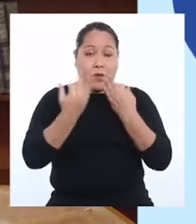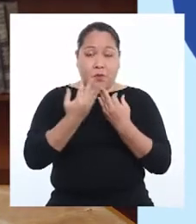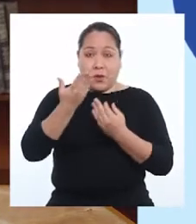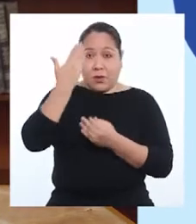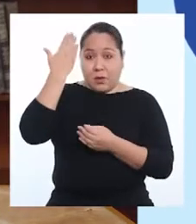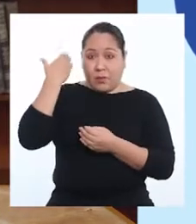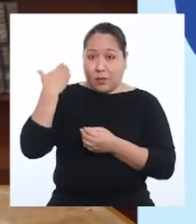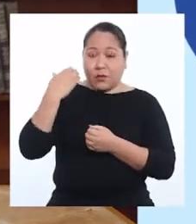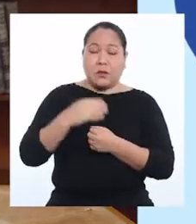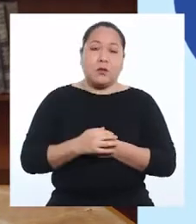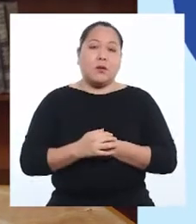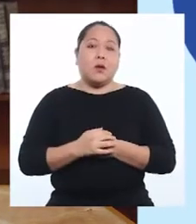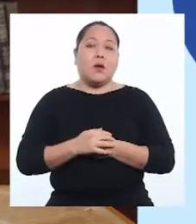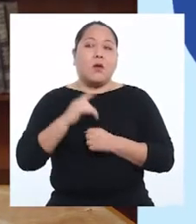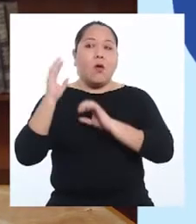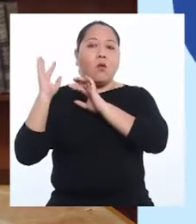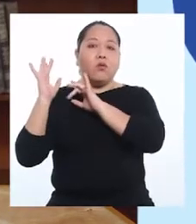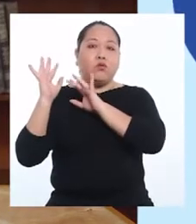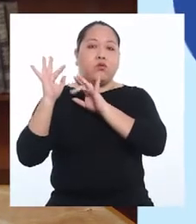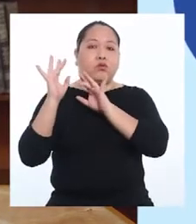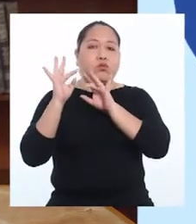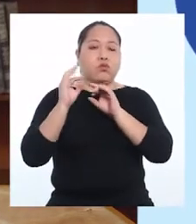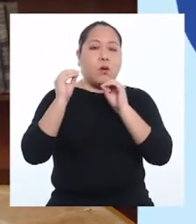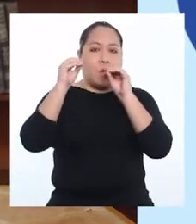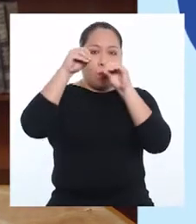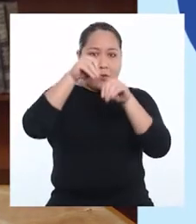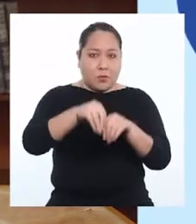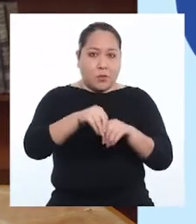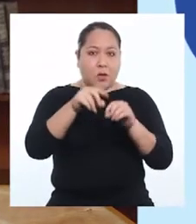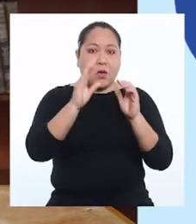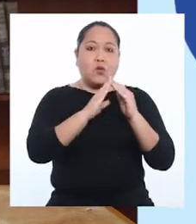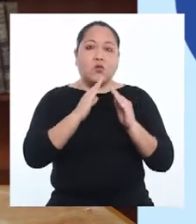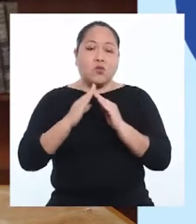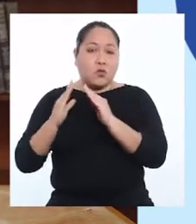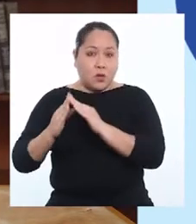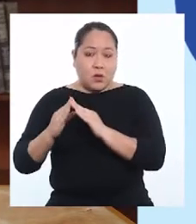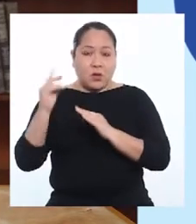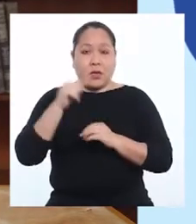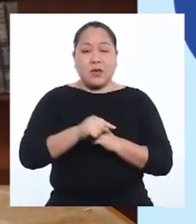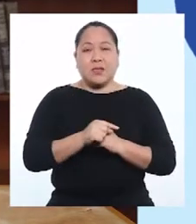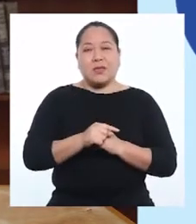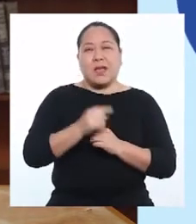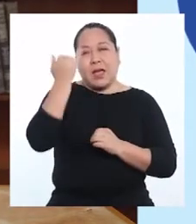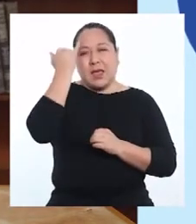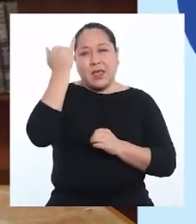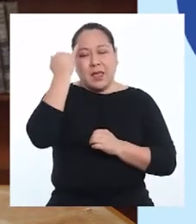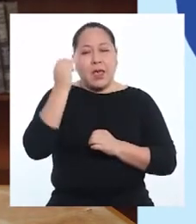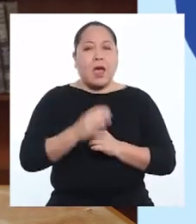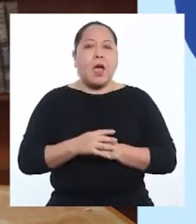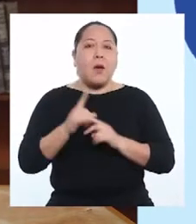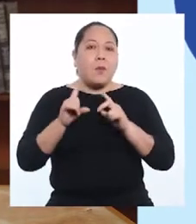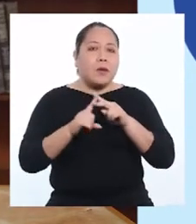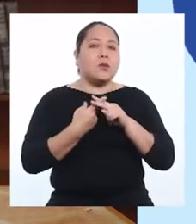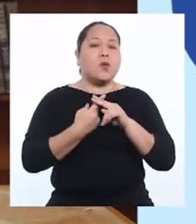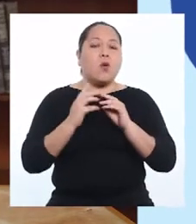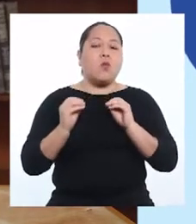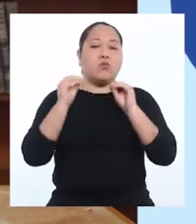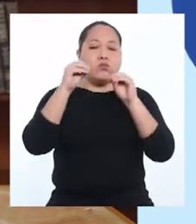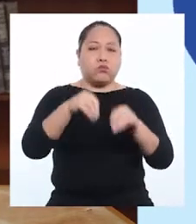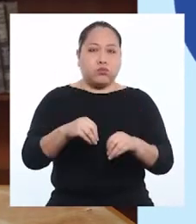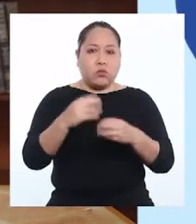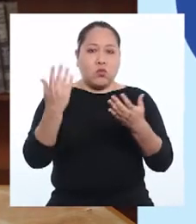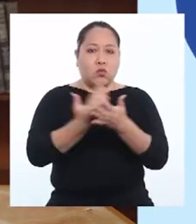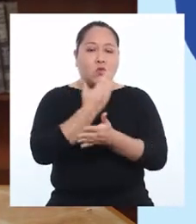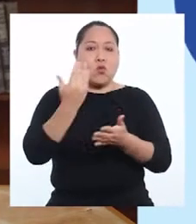de nuestros antepasados migraron para establecerse en ciudades. Esta tendencia originó la